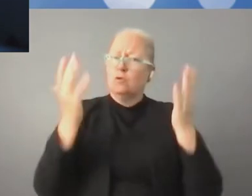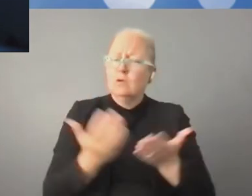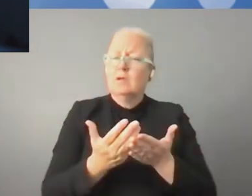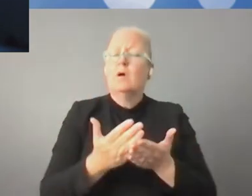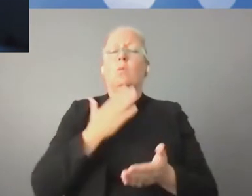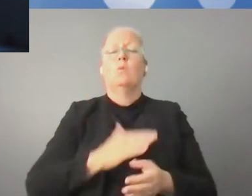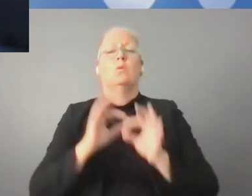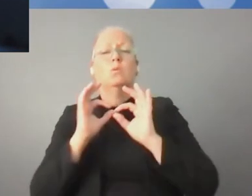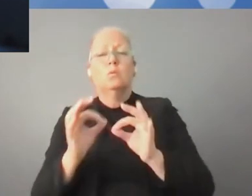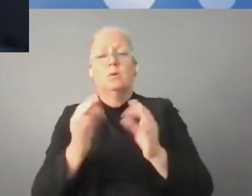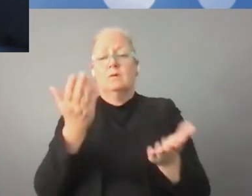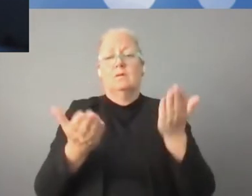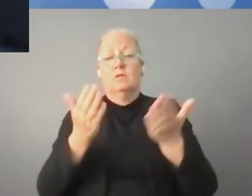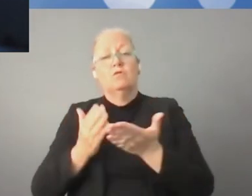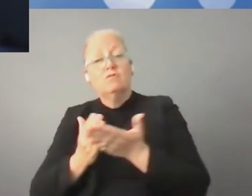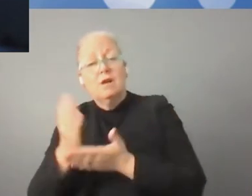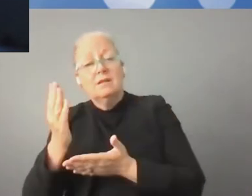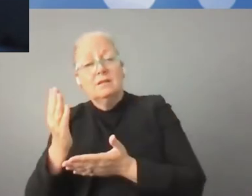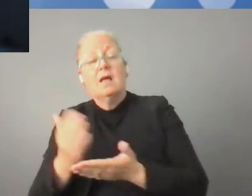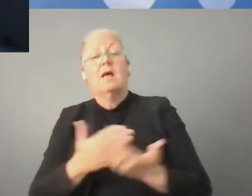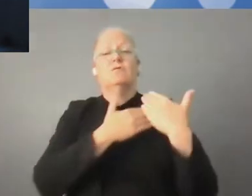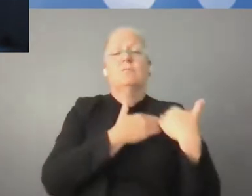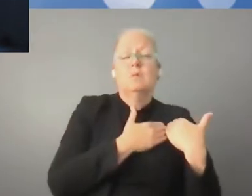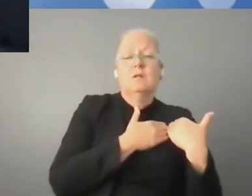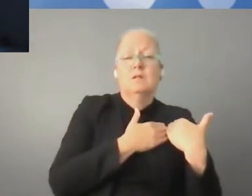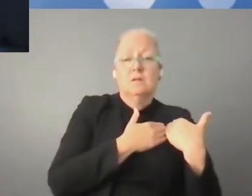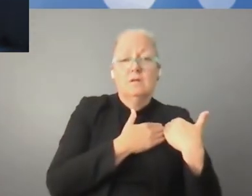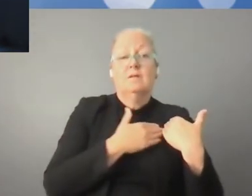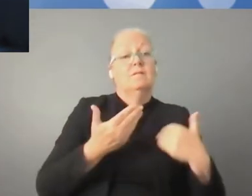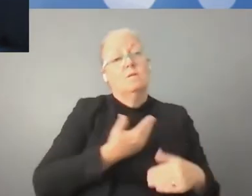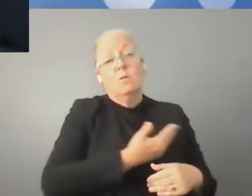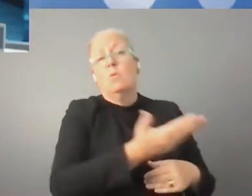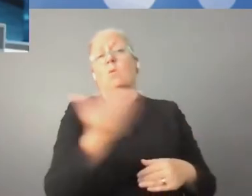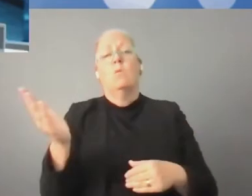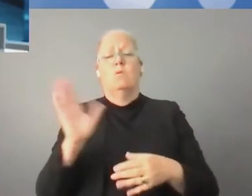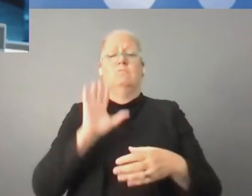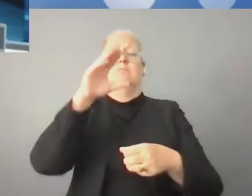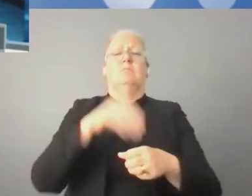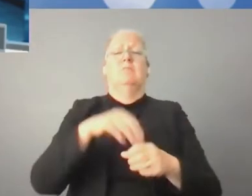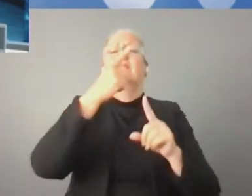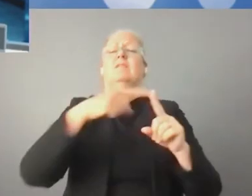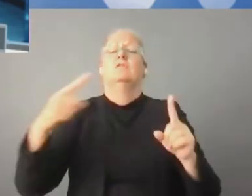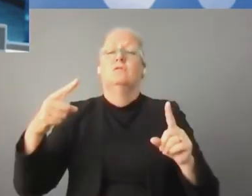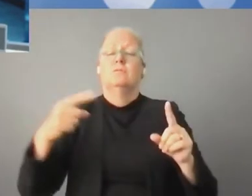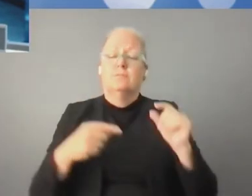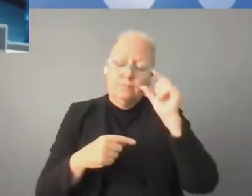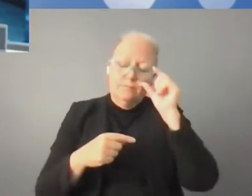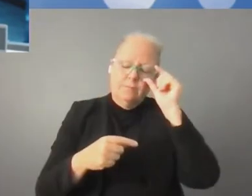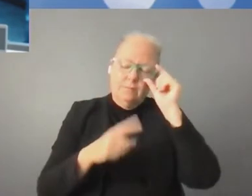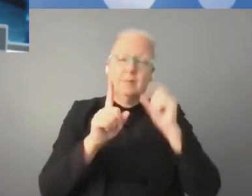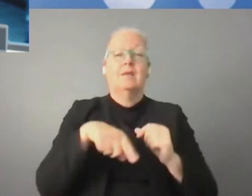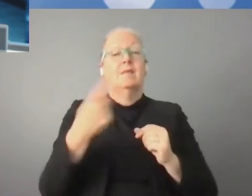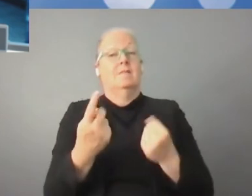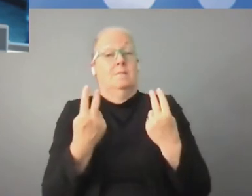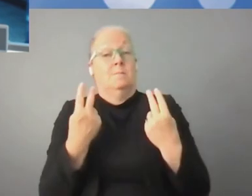una postura común para el desarrollo de las tecnologías digitales para asegurar a todos los participantes del